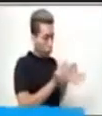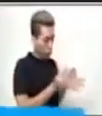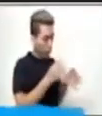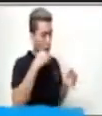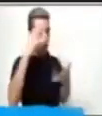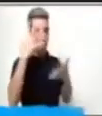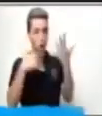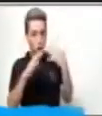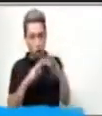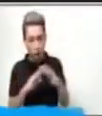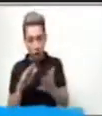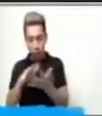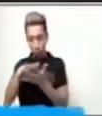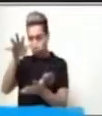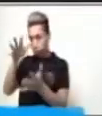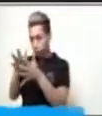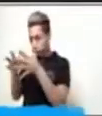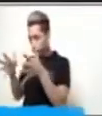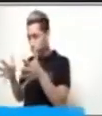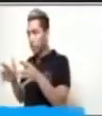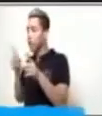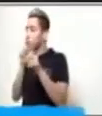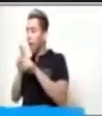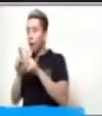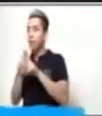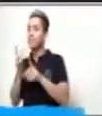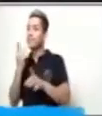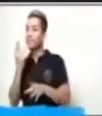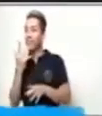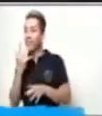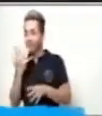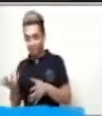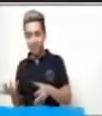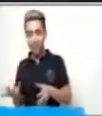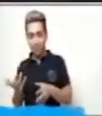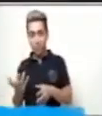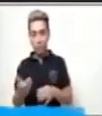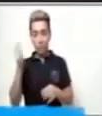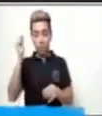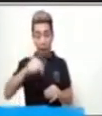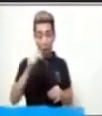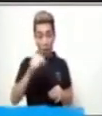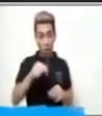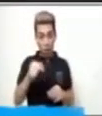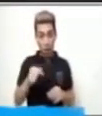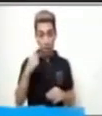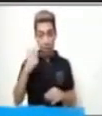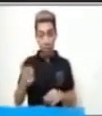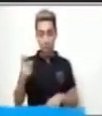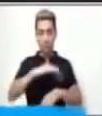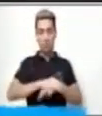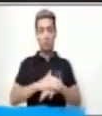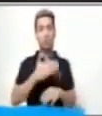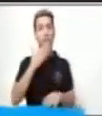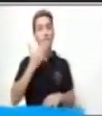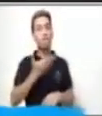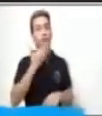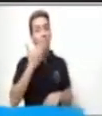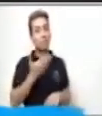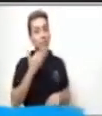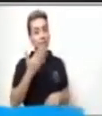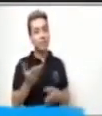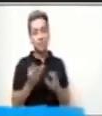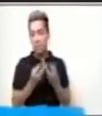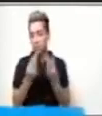tamaño e incluso sabores. Y ahora, nos resulta un tanto más fácil resolver